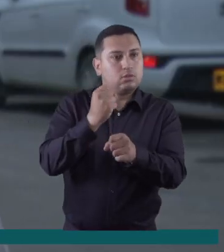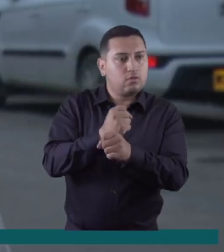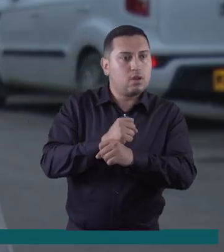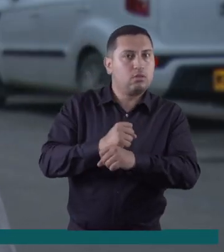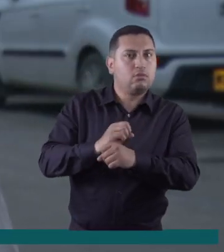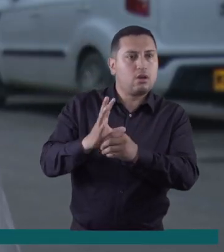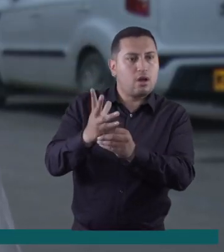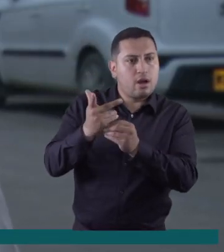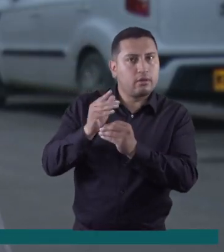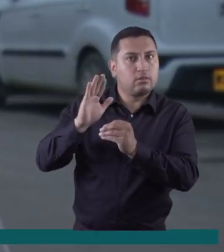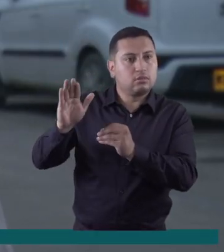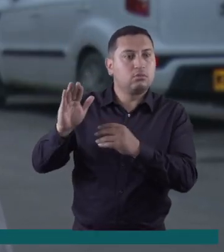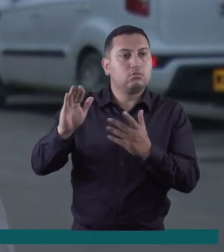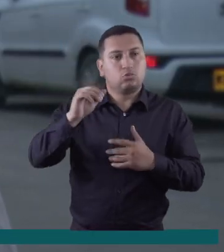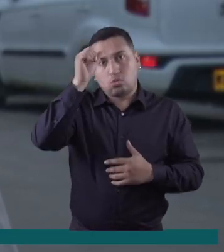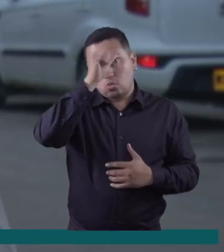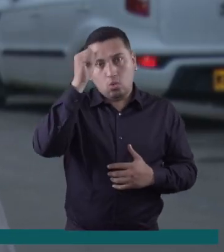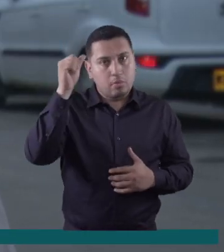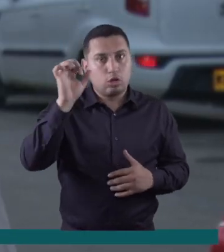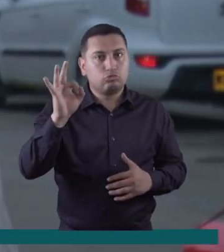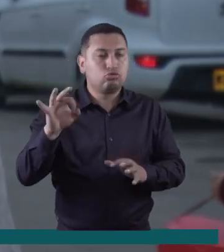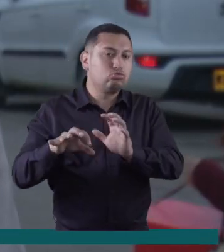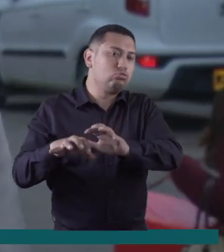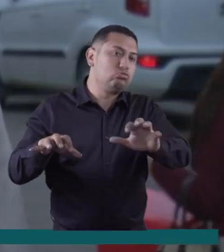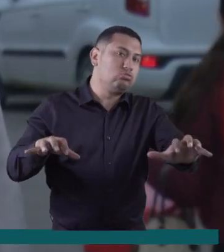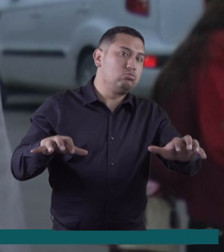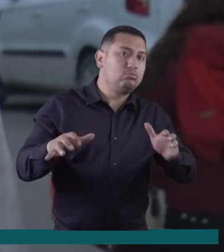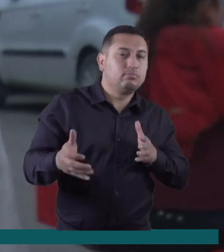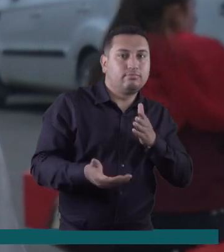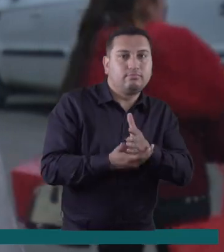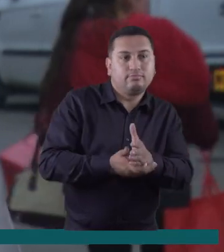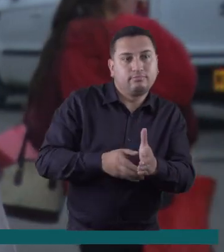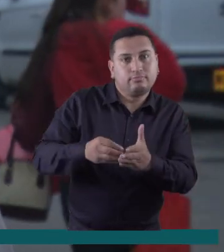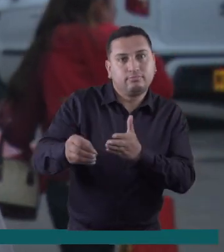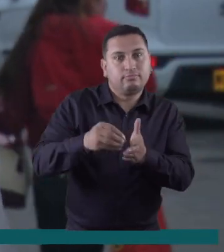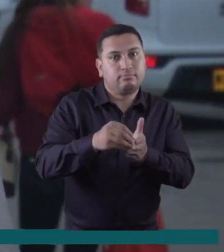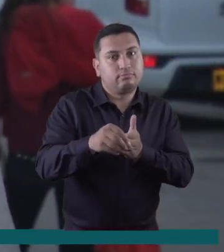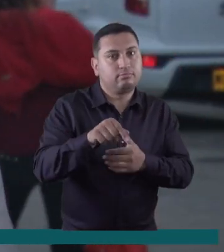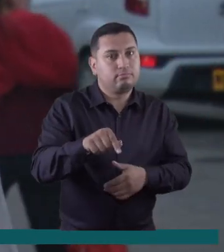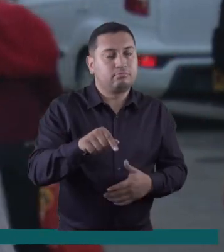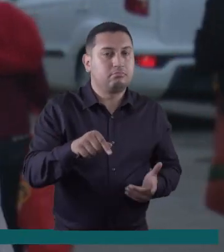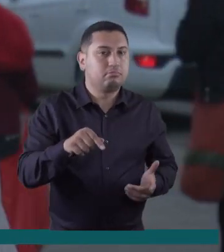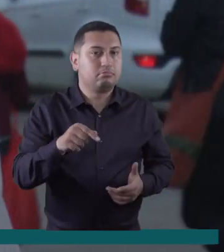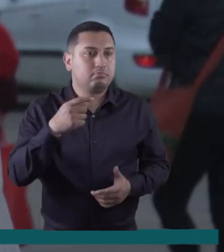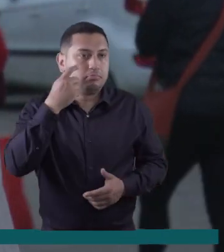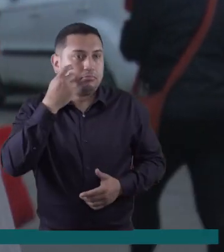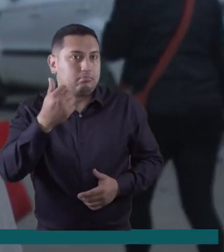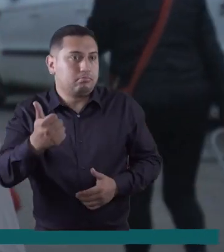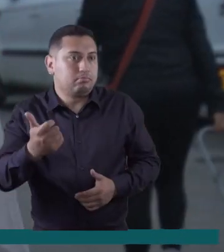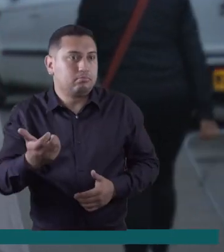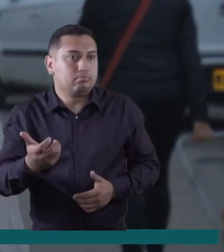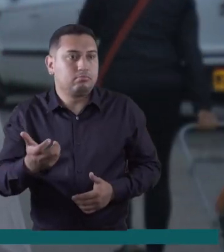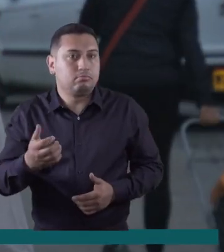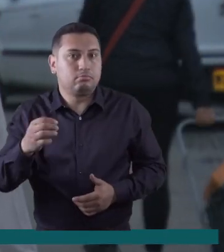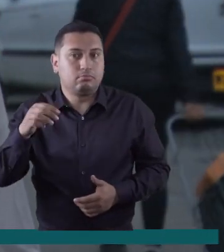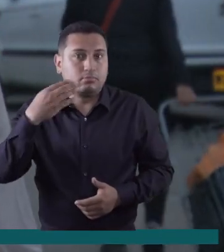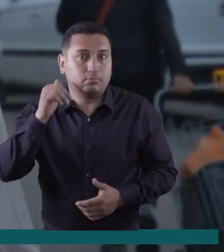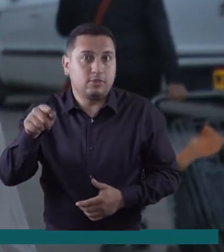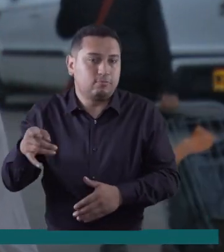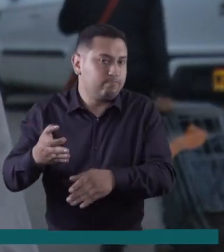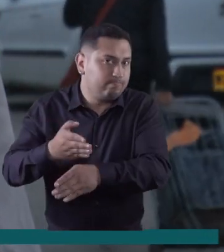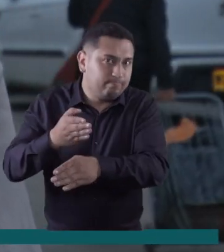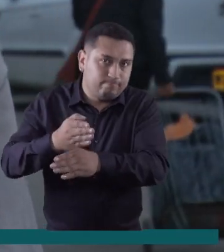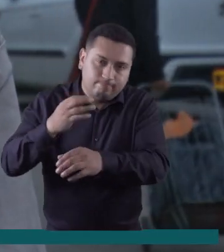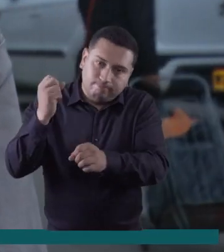calera se ve ese trabajo, esas artesanías, todo esto se ve los domingos, los domingos uno está viendo todo esto y es una gran